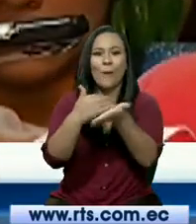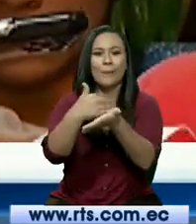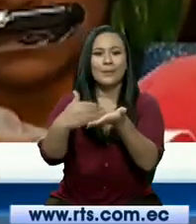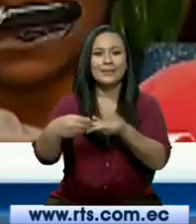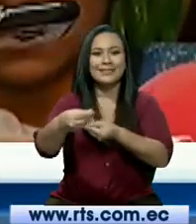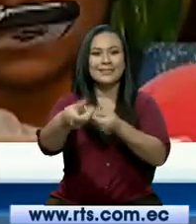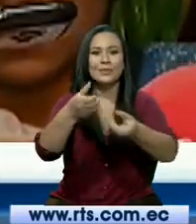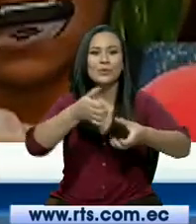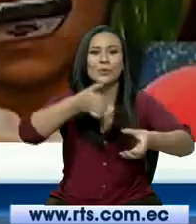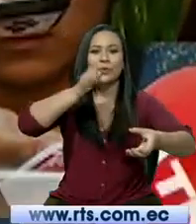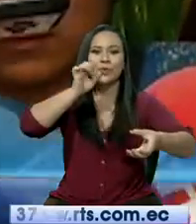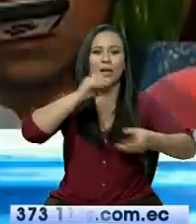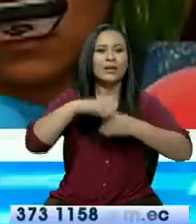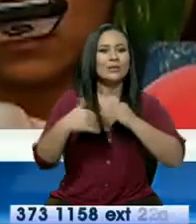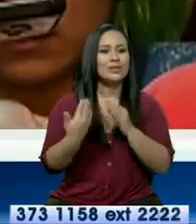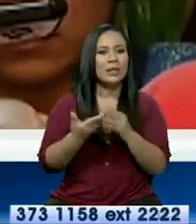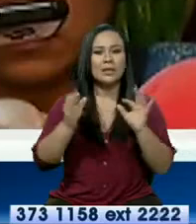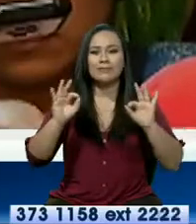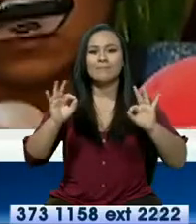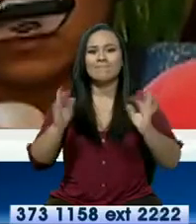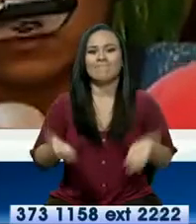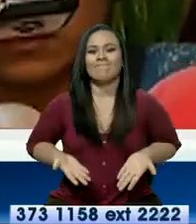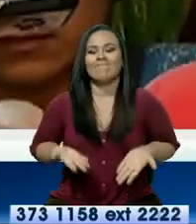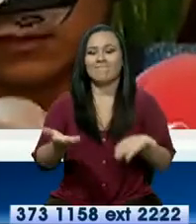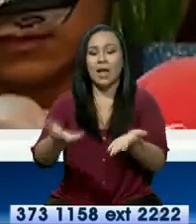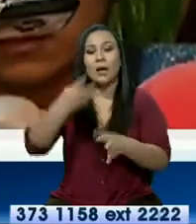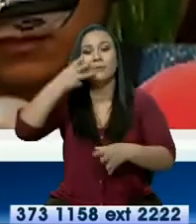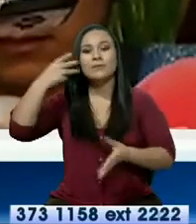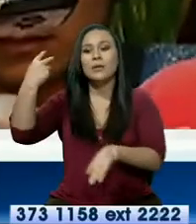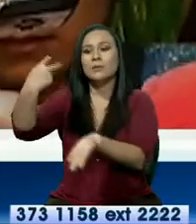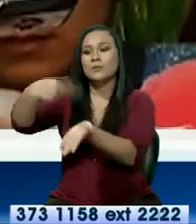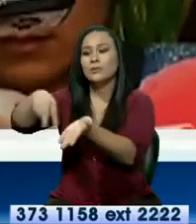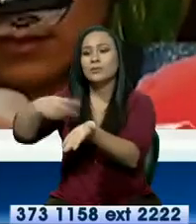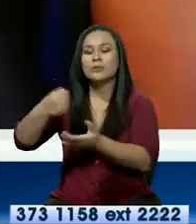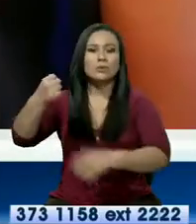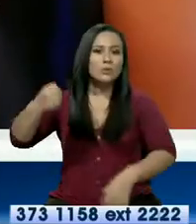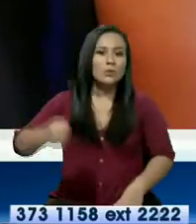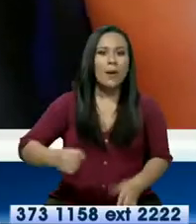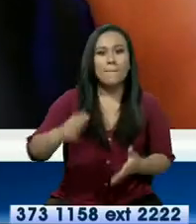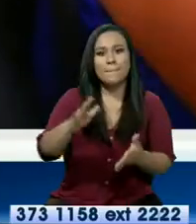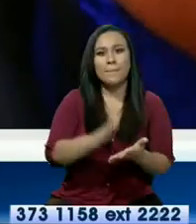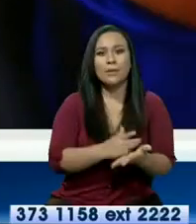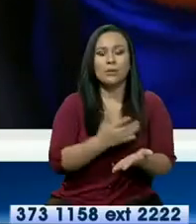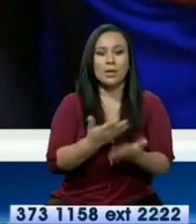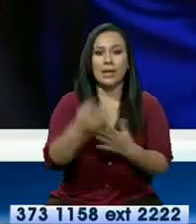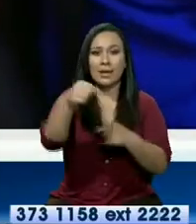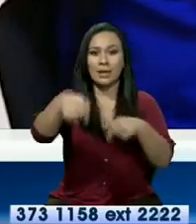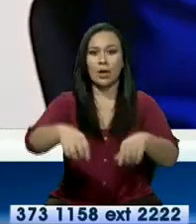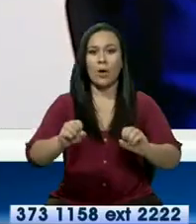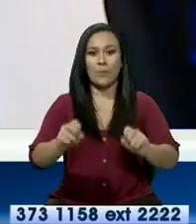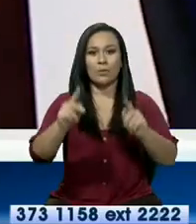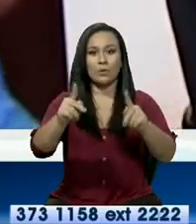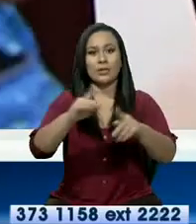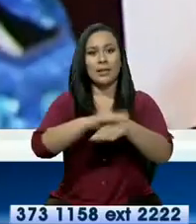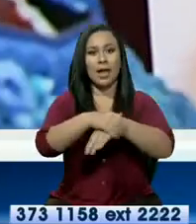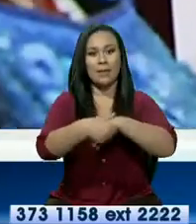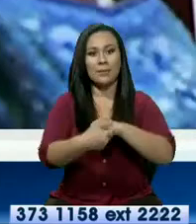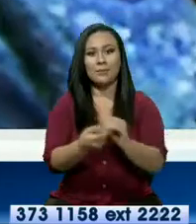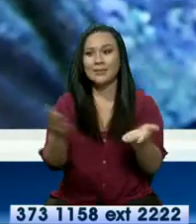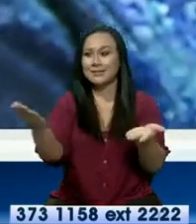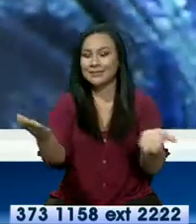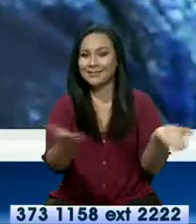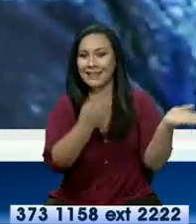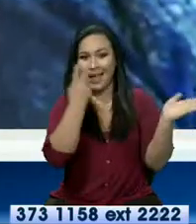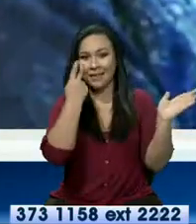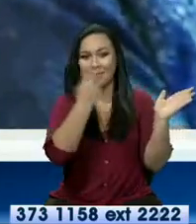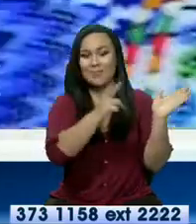legendarias y todo lo que ofrecen los hermanos Schwarz, sus danzas, su música. Es una oportunidad propicia para visibilizar los